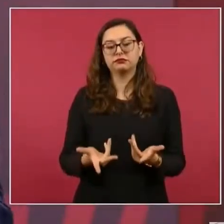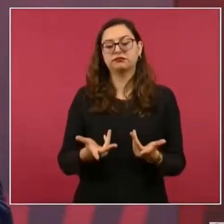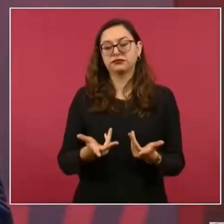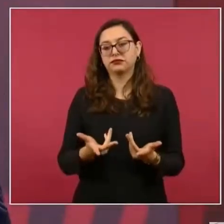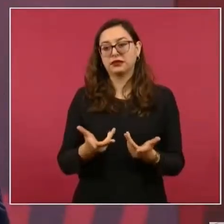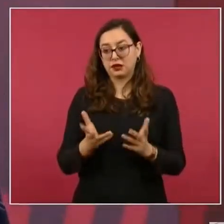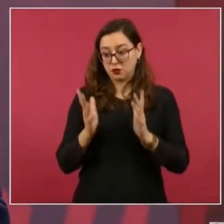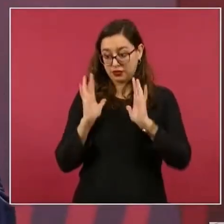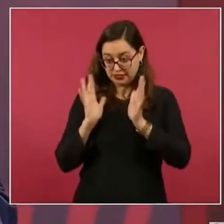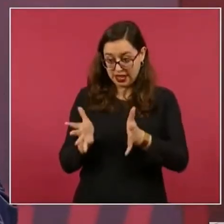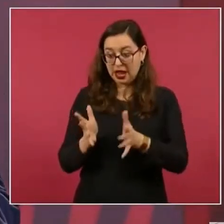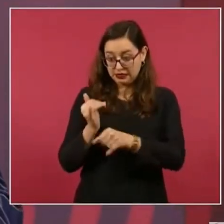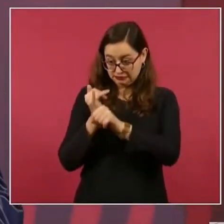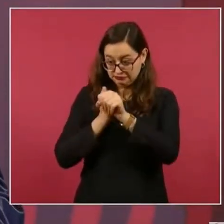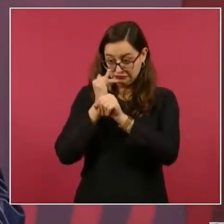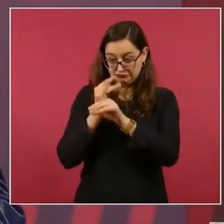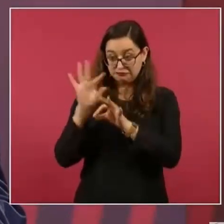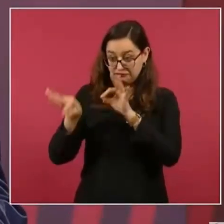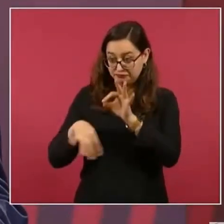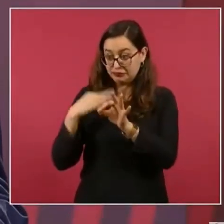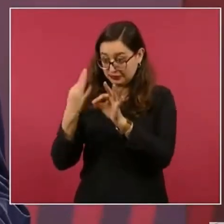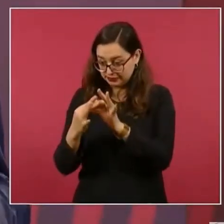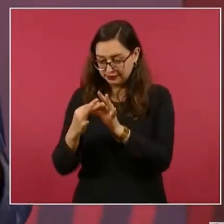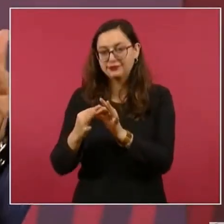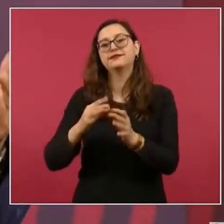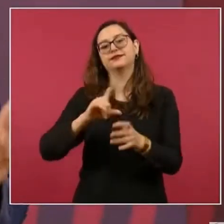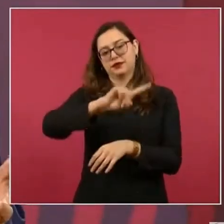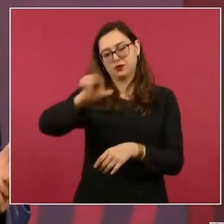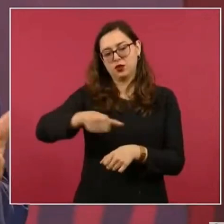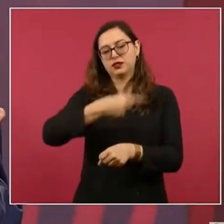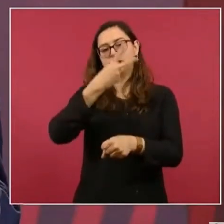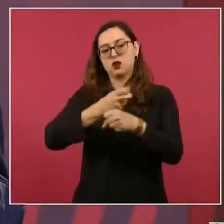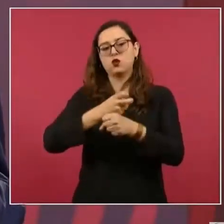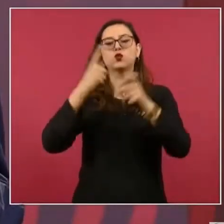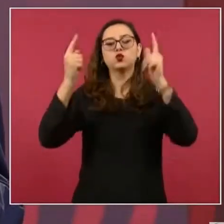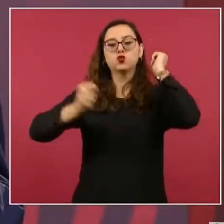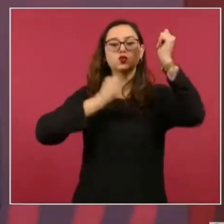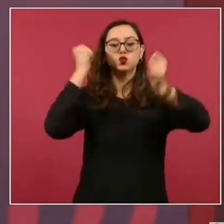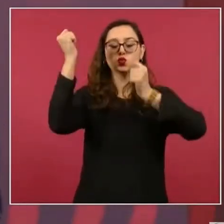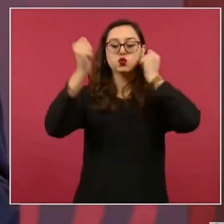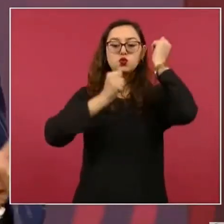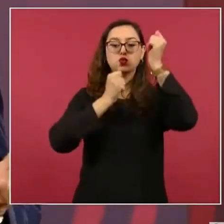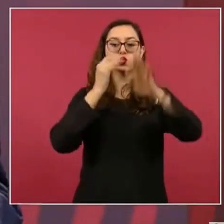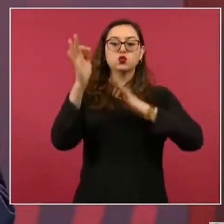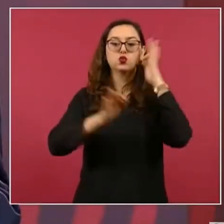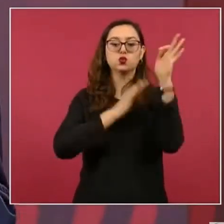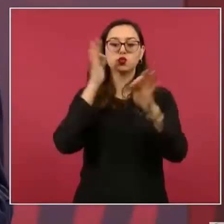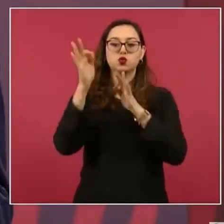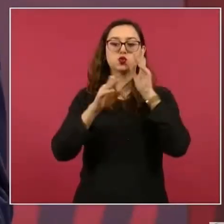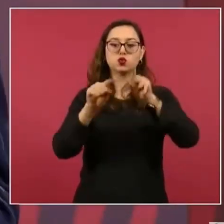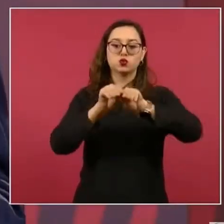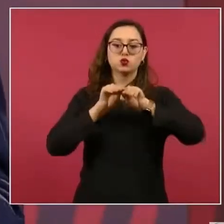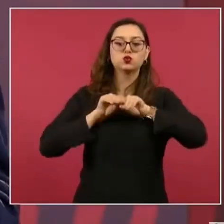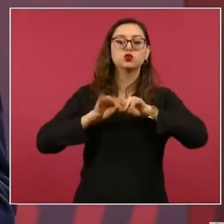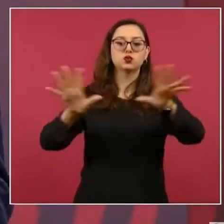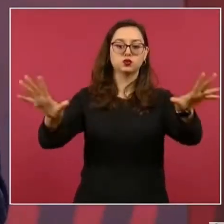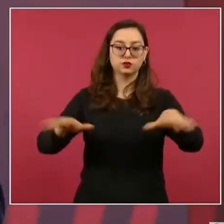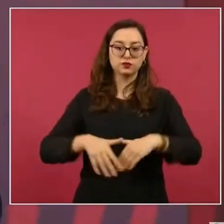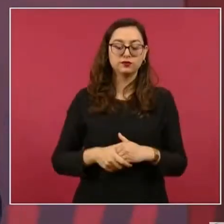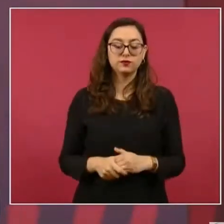turística, tenemos que resolver hasta cuánto va